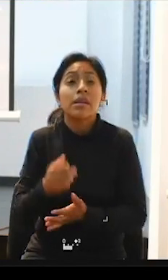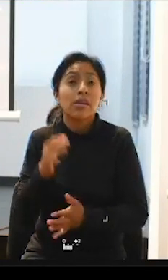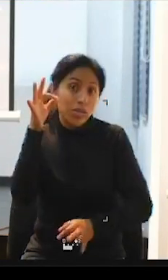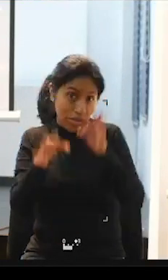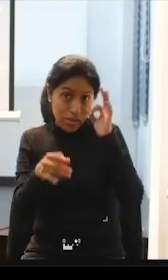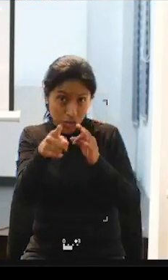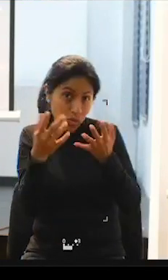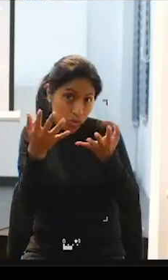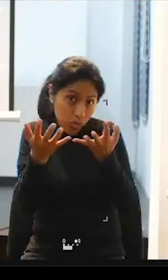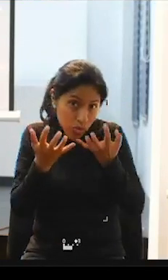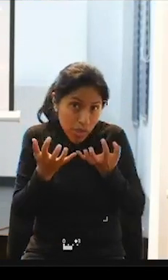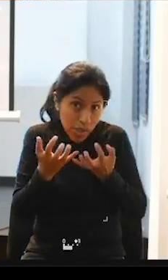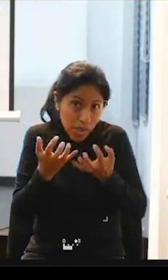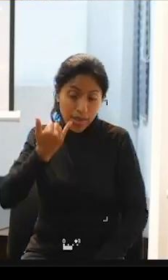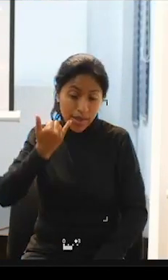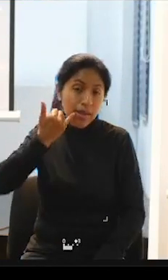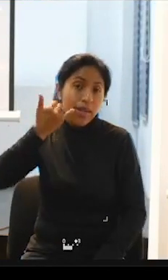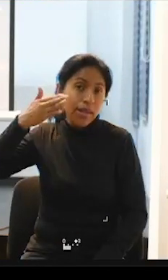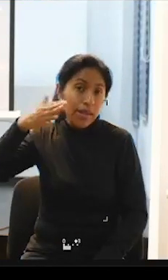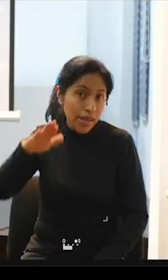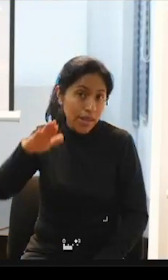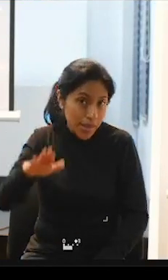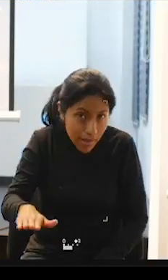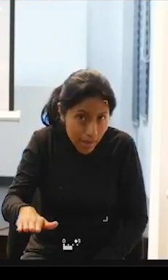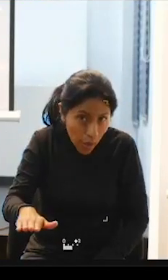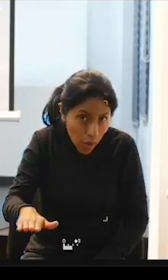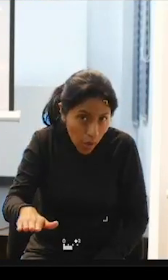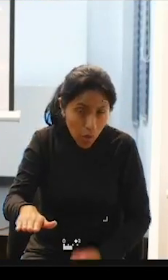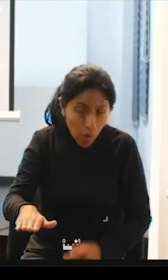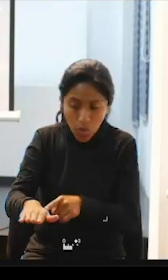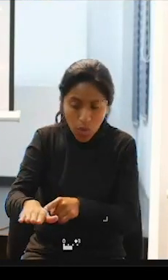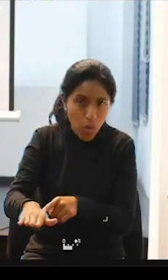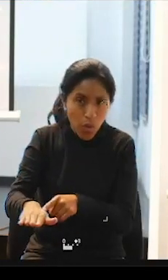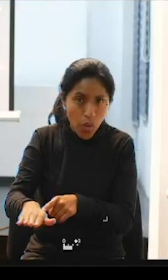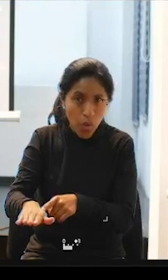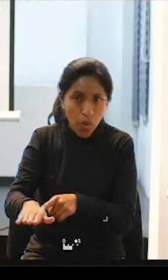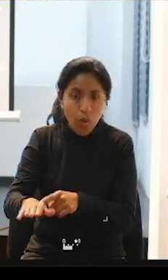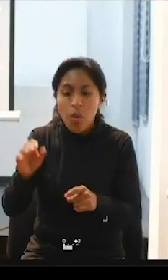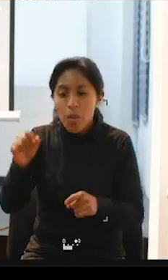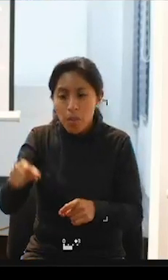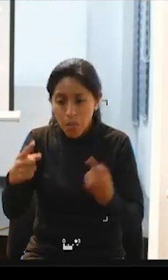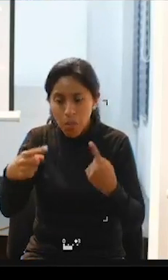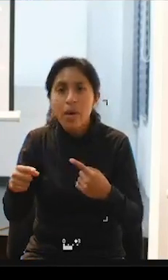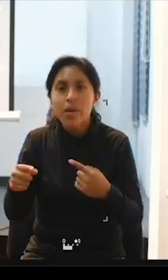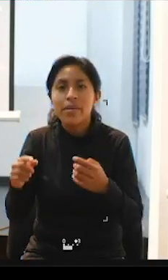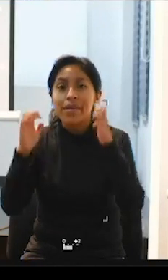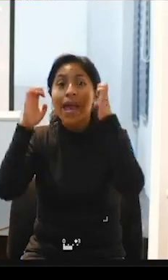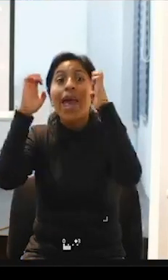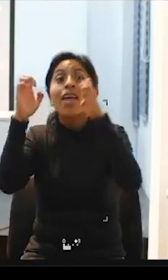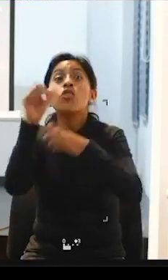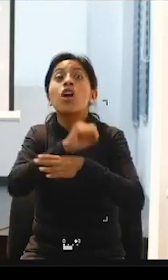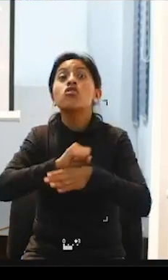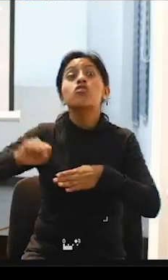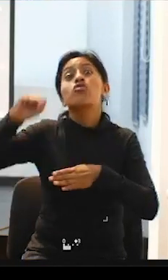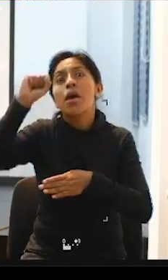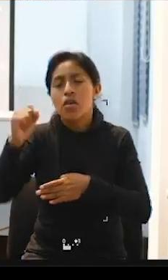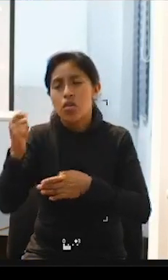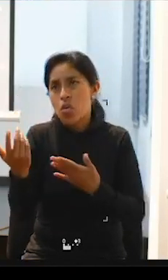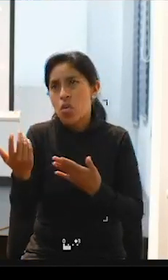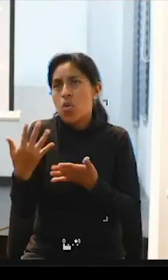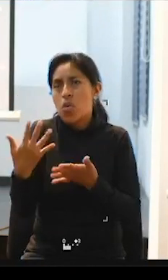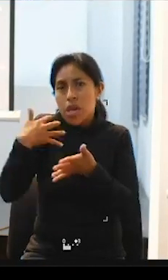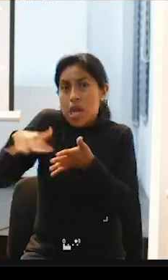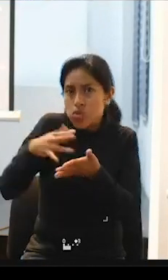que los niños mañana puedan acceder a estudios superiores de arquitectura de